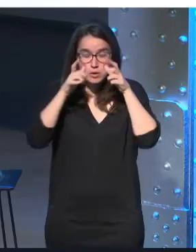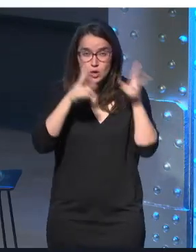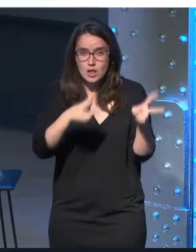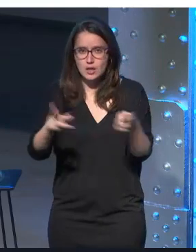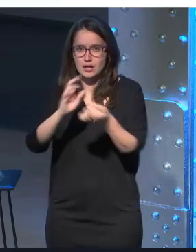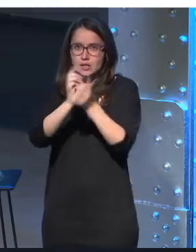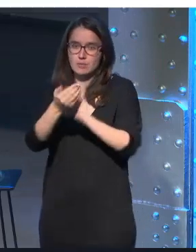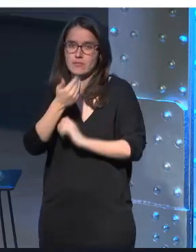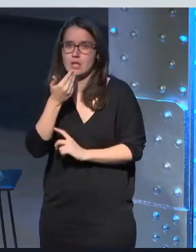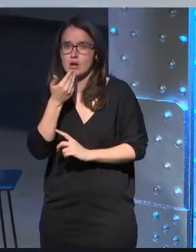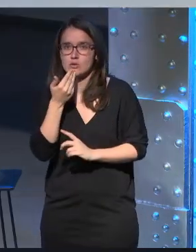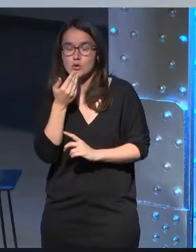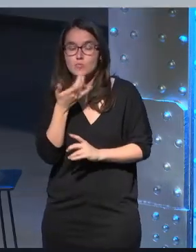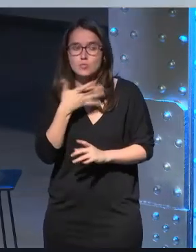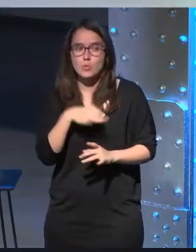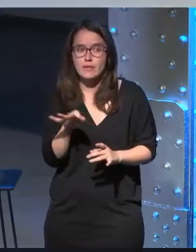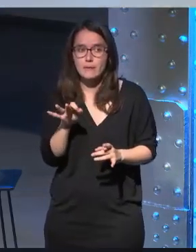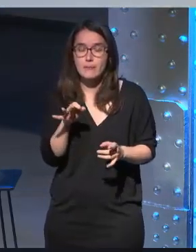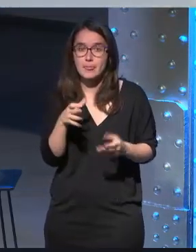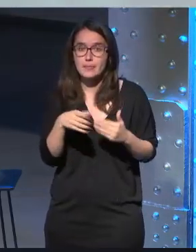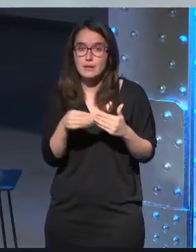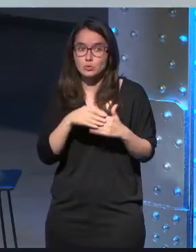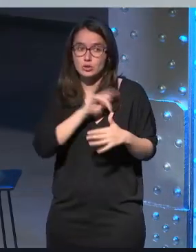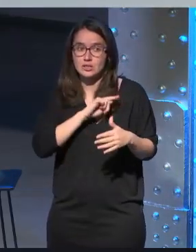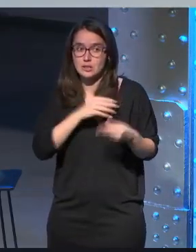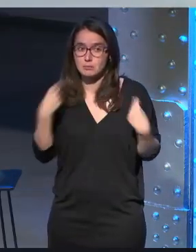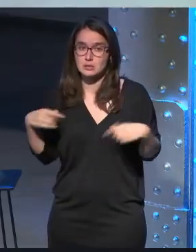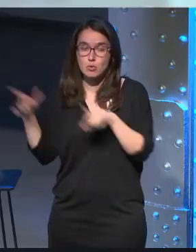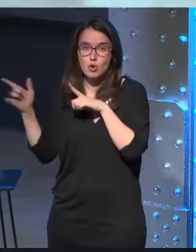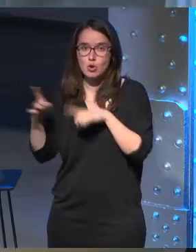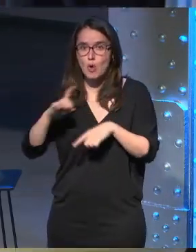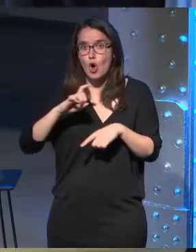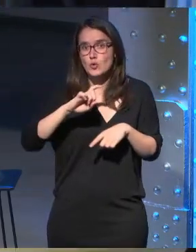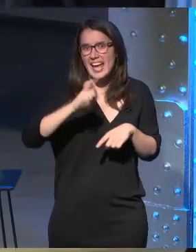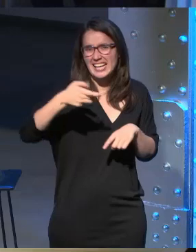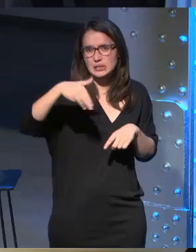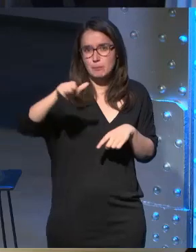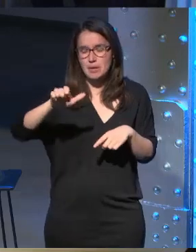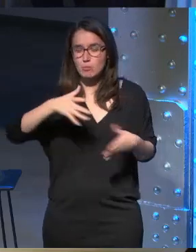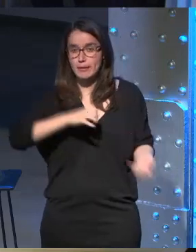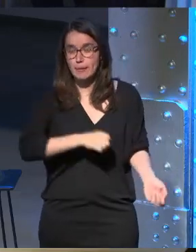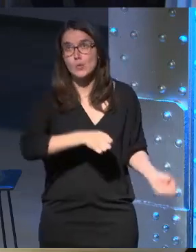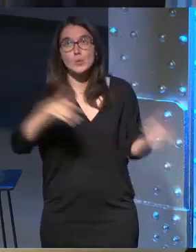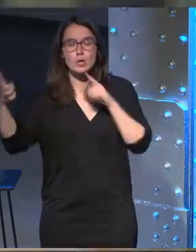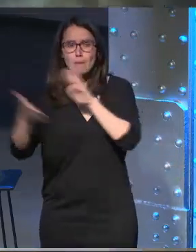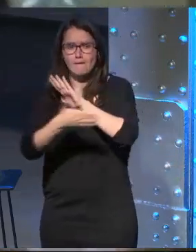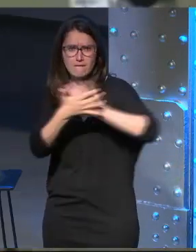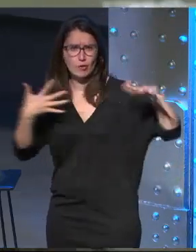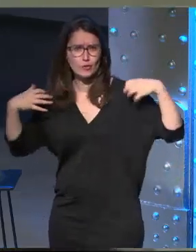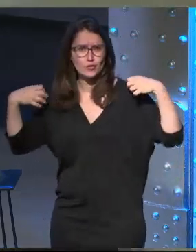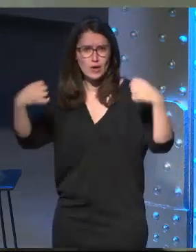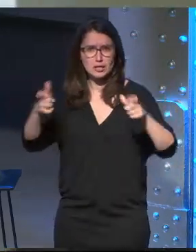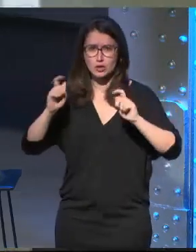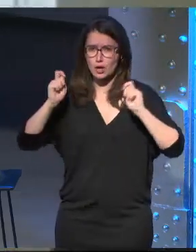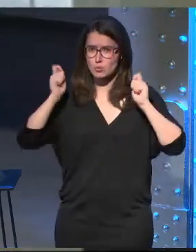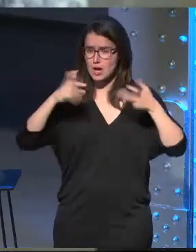etcétera ¿vale? es probable que el usuario se siente así con un X-Men que puede teletransportarse a mucha velocidad y tendrá una